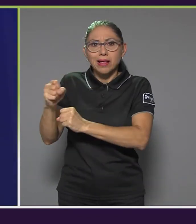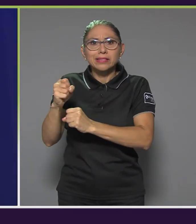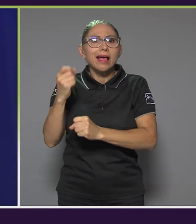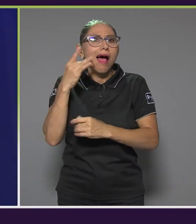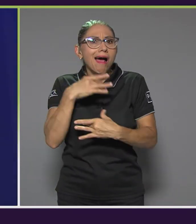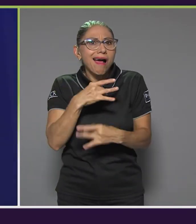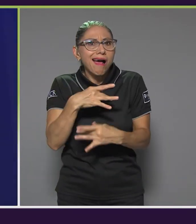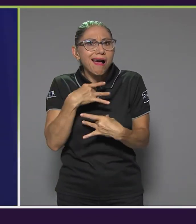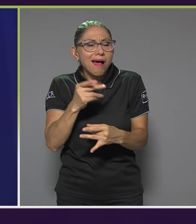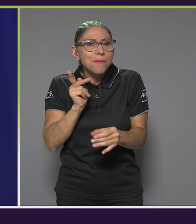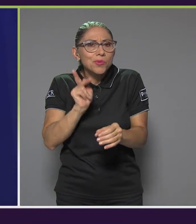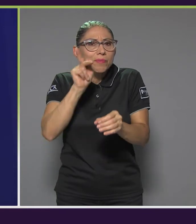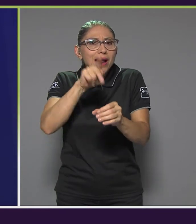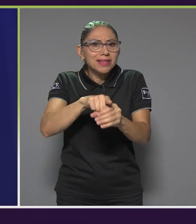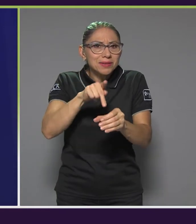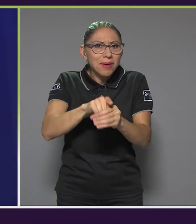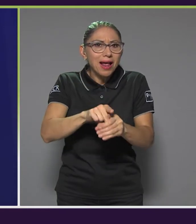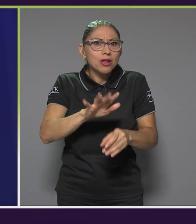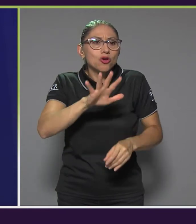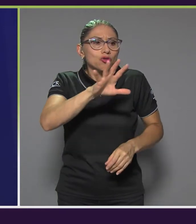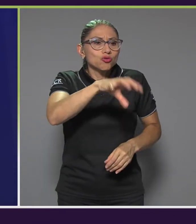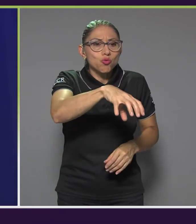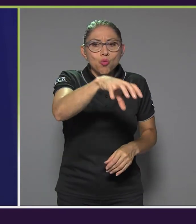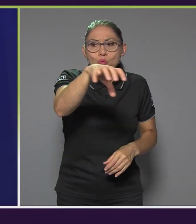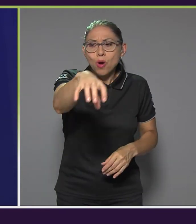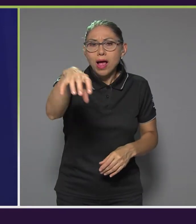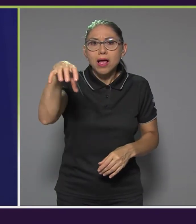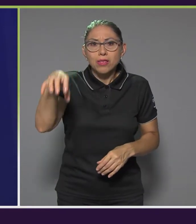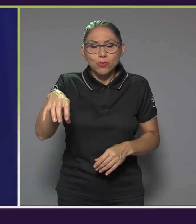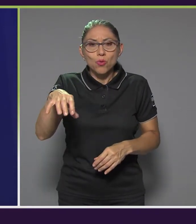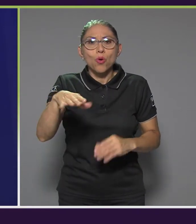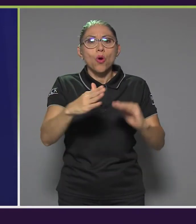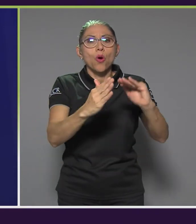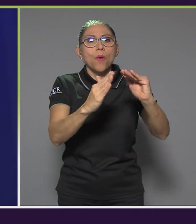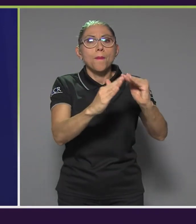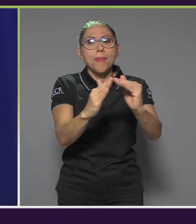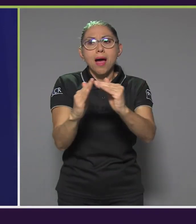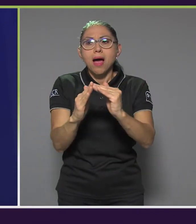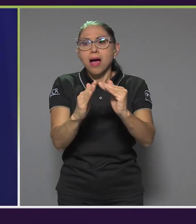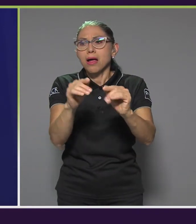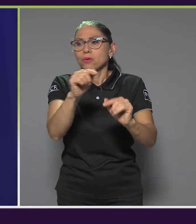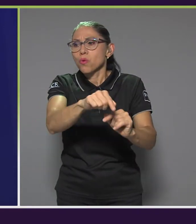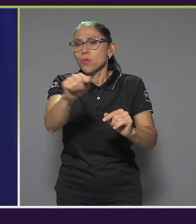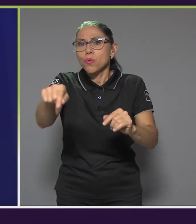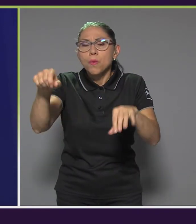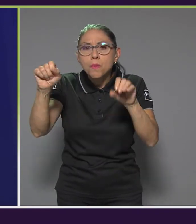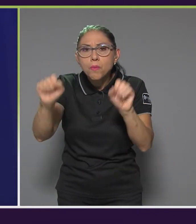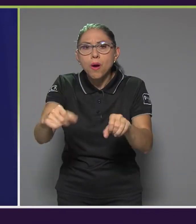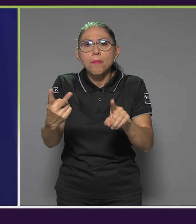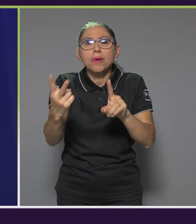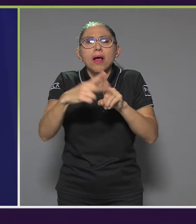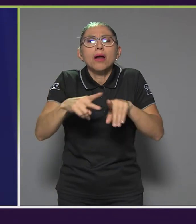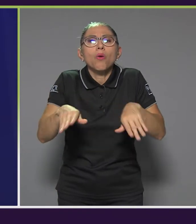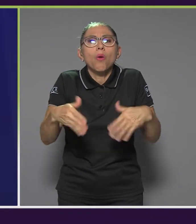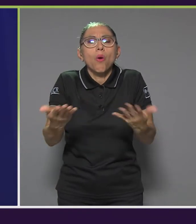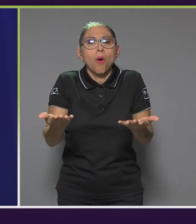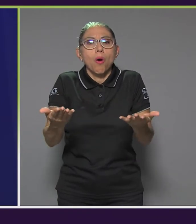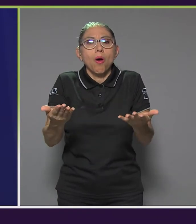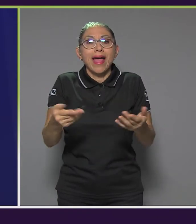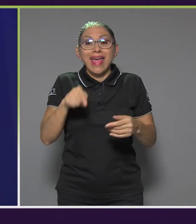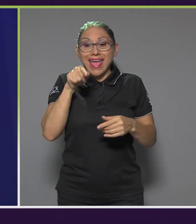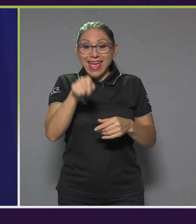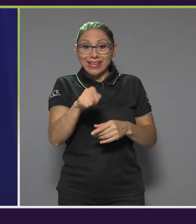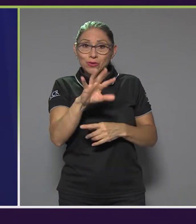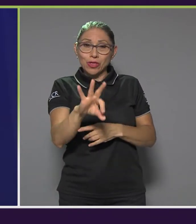a sus cantones, a sus comunidades, e incluso a sus barrios. Esto aporta en pequeña escala